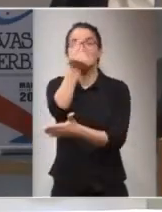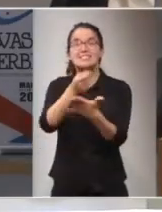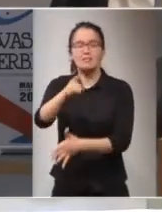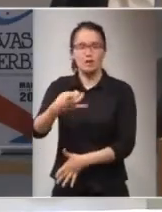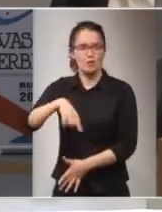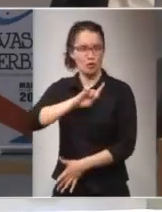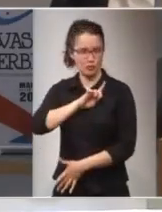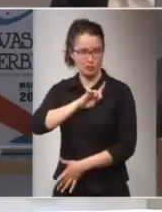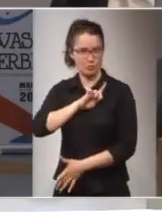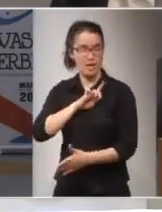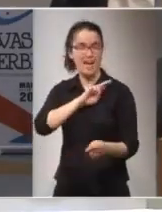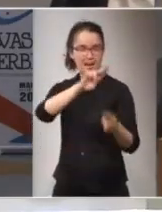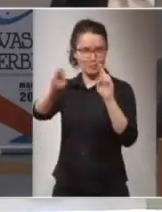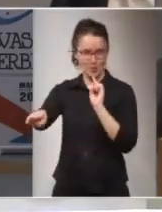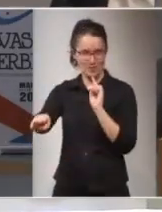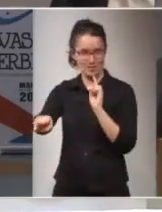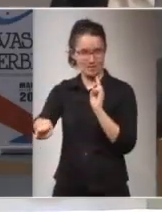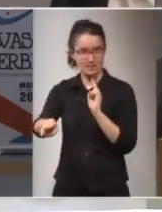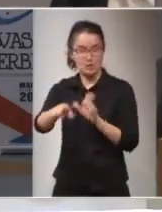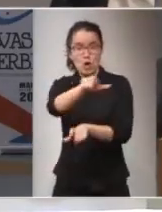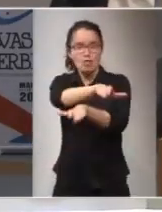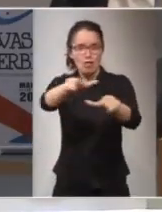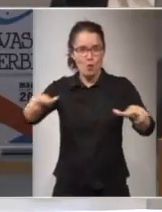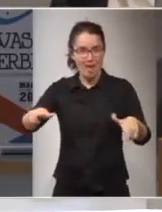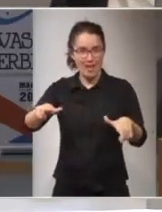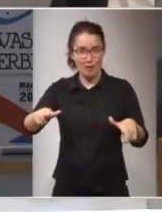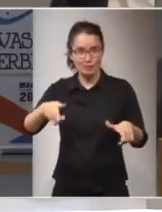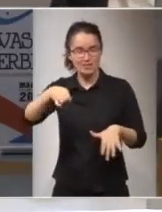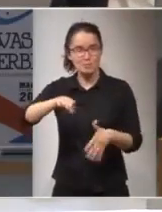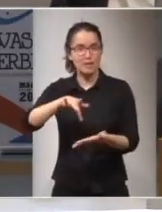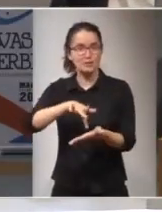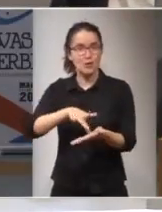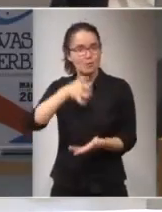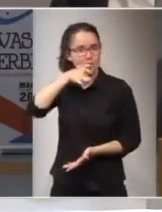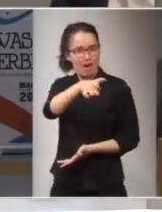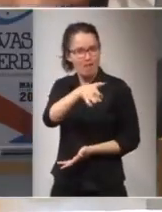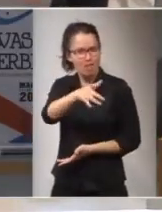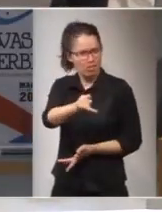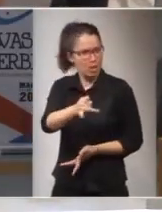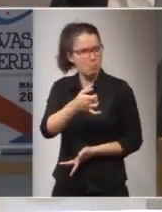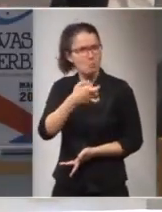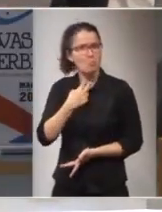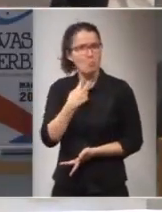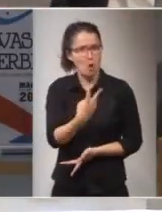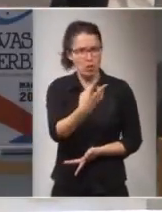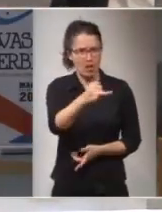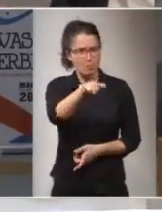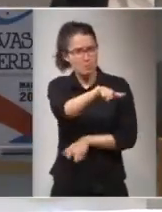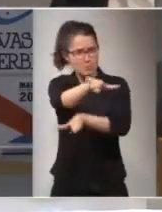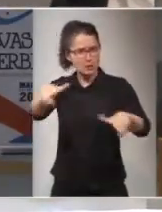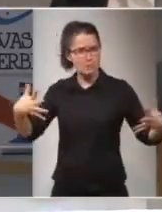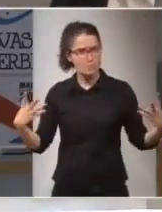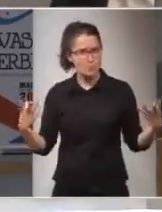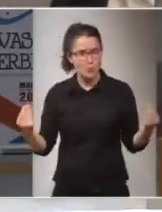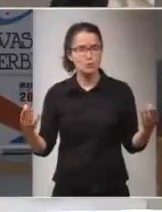mismos para dar una respuesta que los ciudadanos también tenemos una palabra porque estamos aquí un montón de gente porque hemos